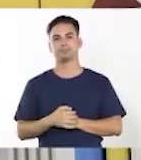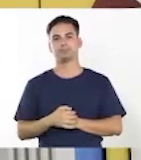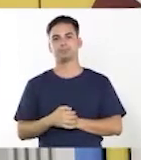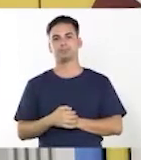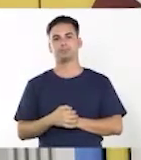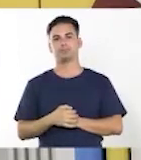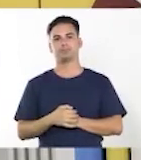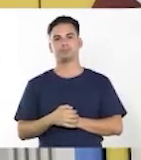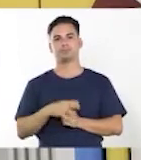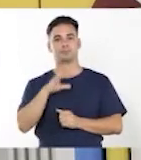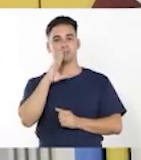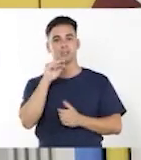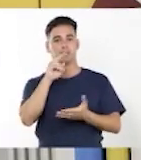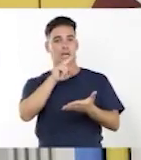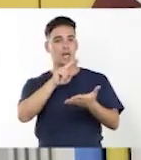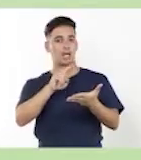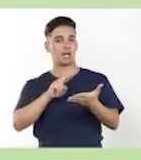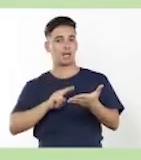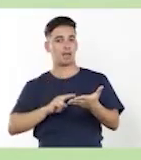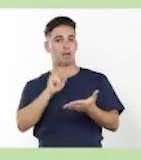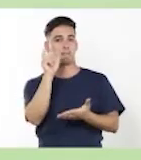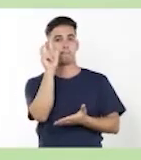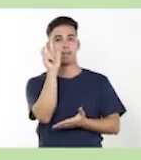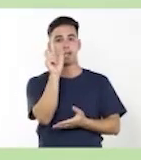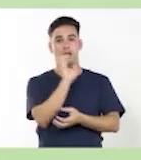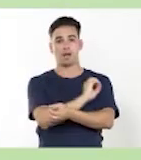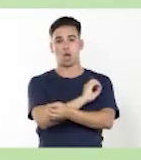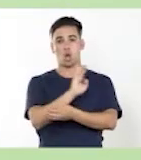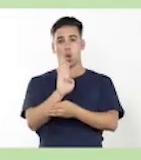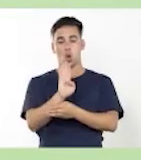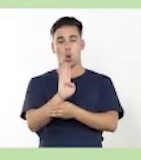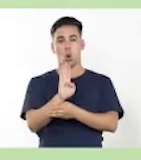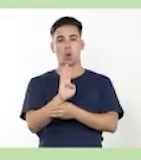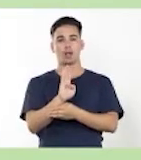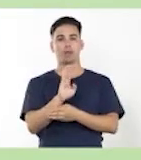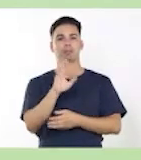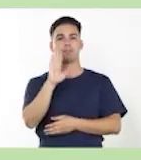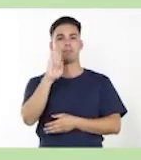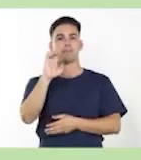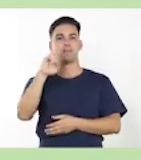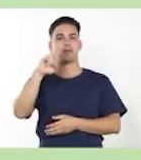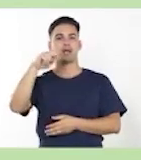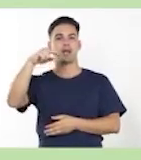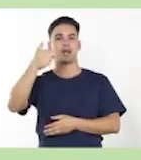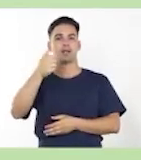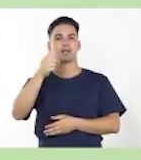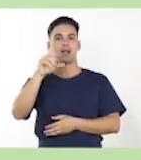Lea las palabras finales de Bernarda Alba en la página 44.